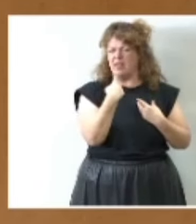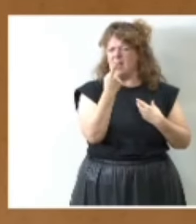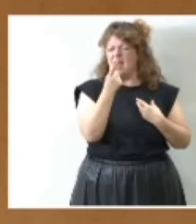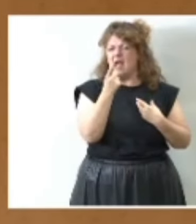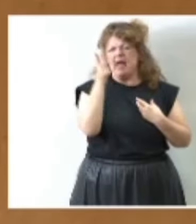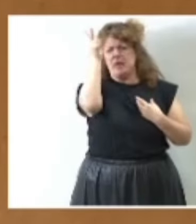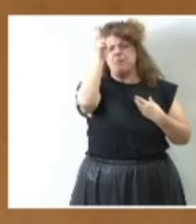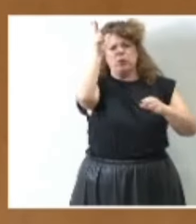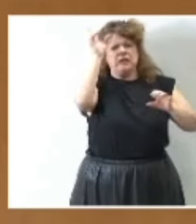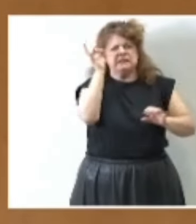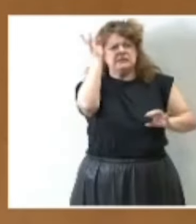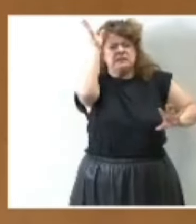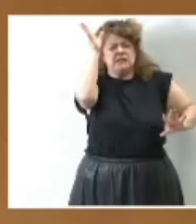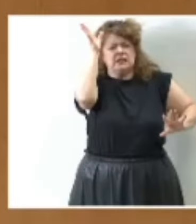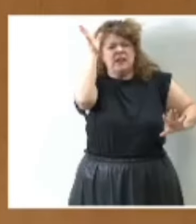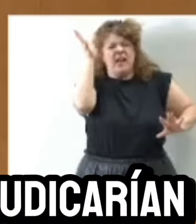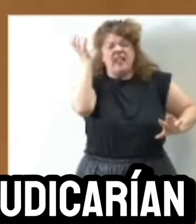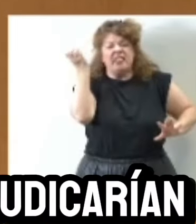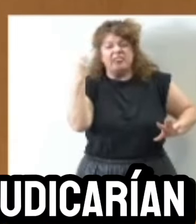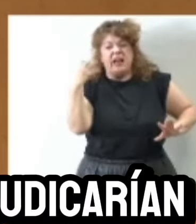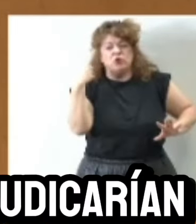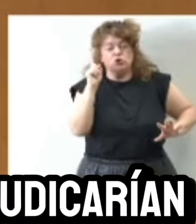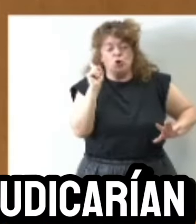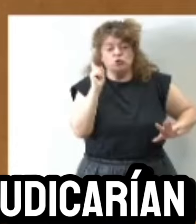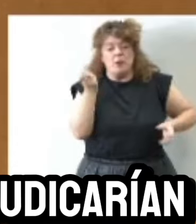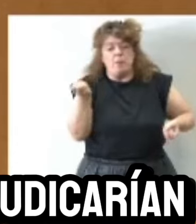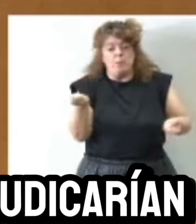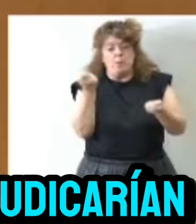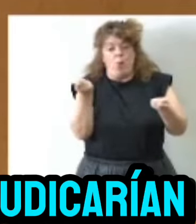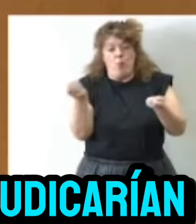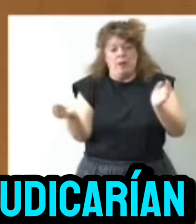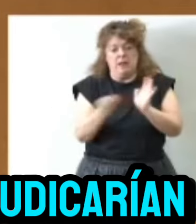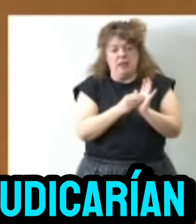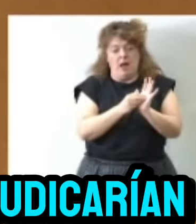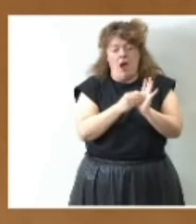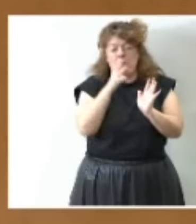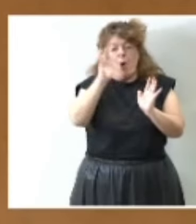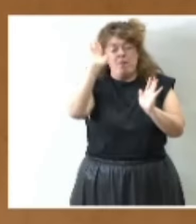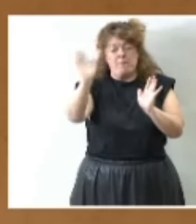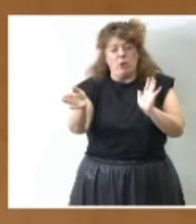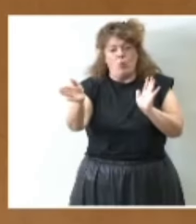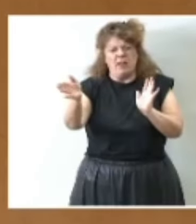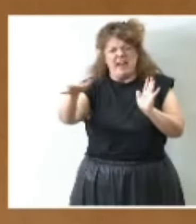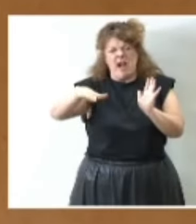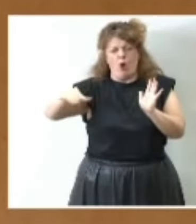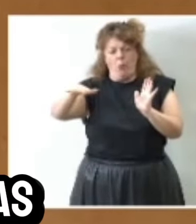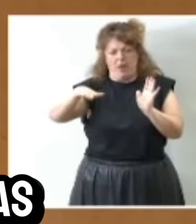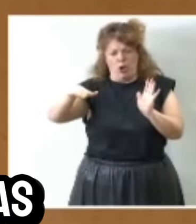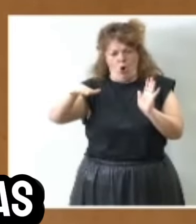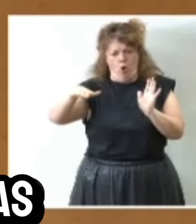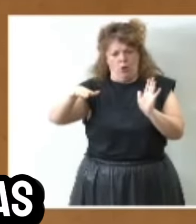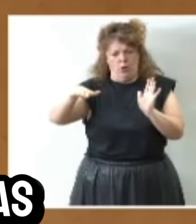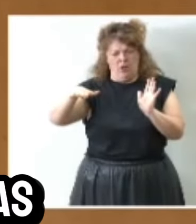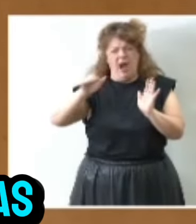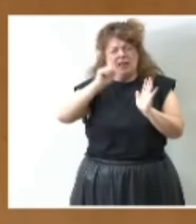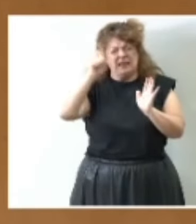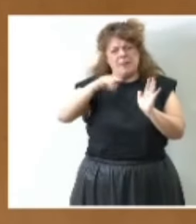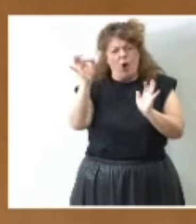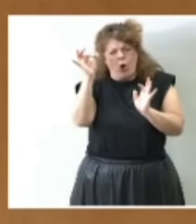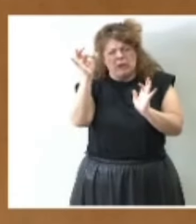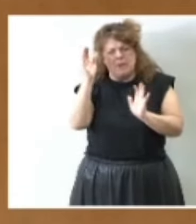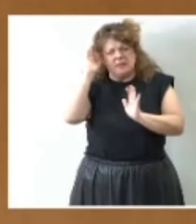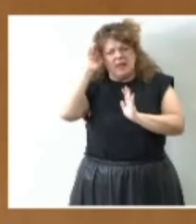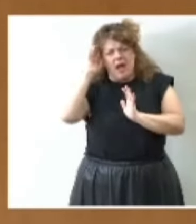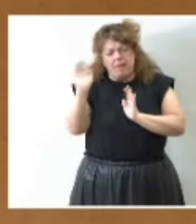hipótesis que es que estos datos no se han publicado fundamentalmente porque perjudicarían al gobierno y concretamente hubieran perjudicado las